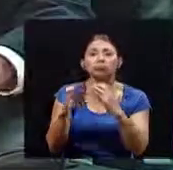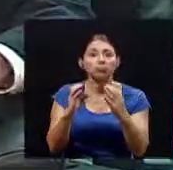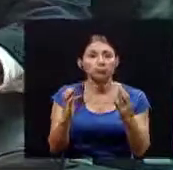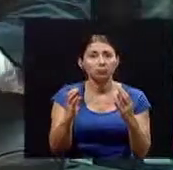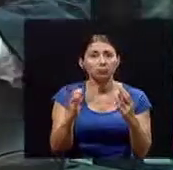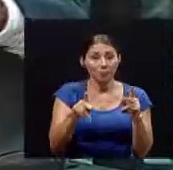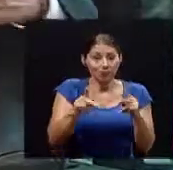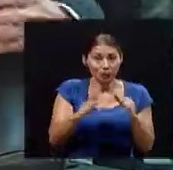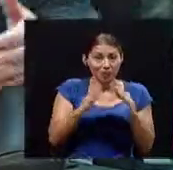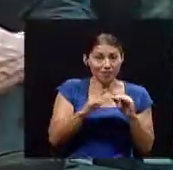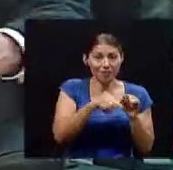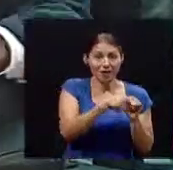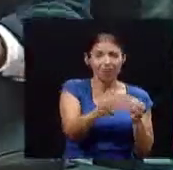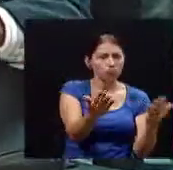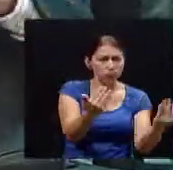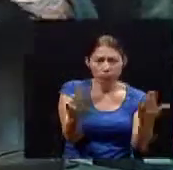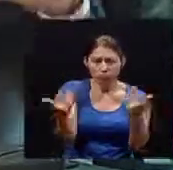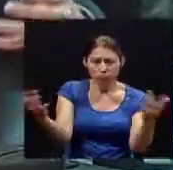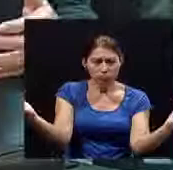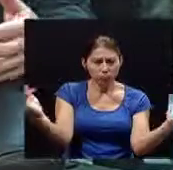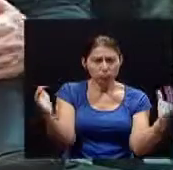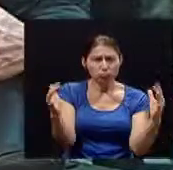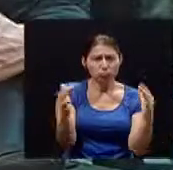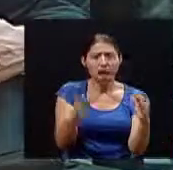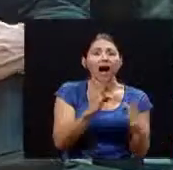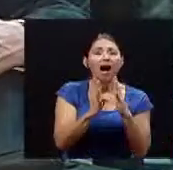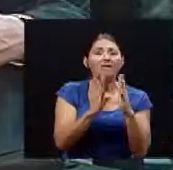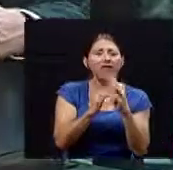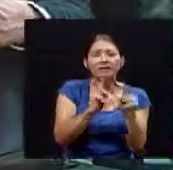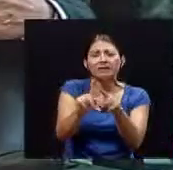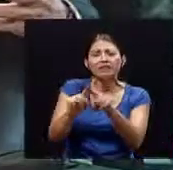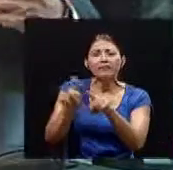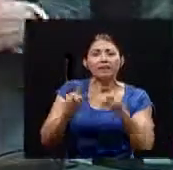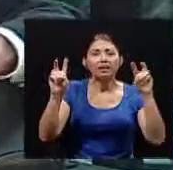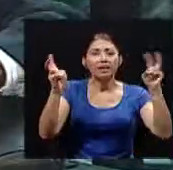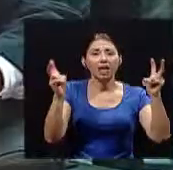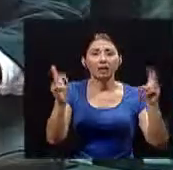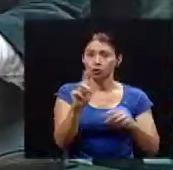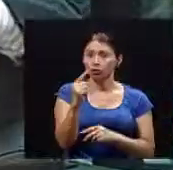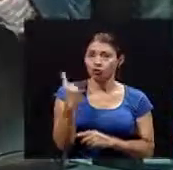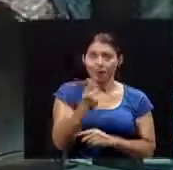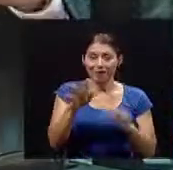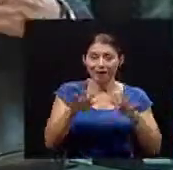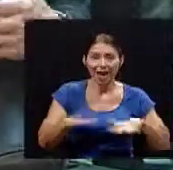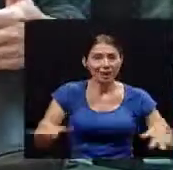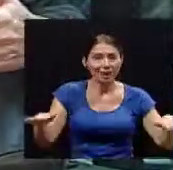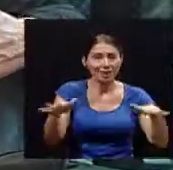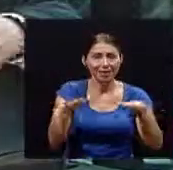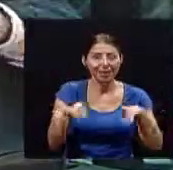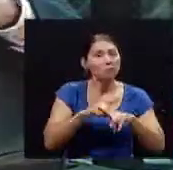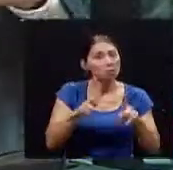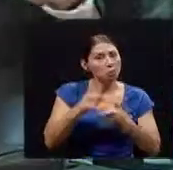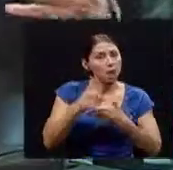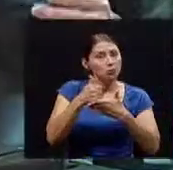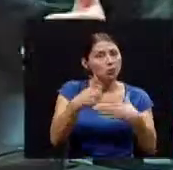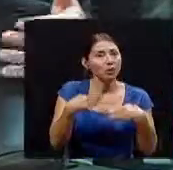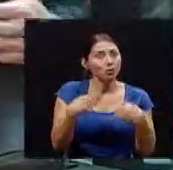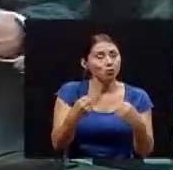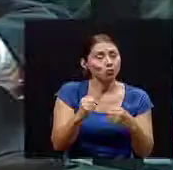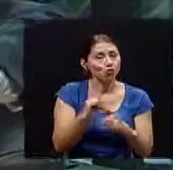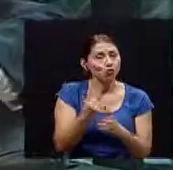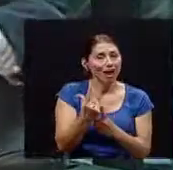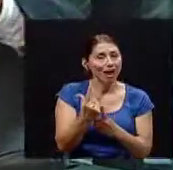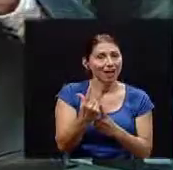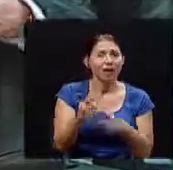a los vecinos hablar de temas de todo tipo no solo ambientales pero eso también ayuda a la salud social